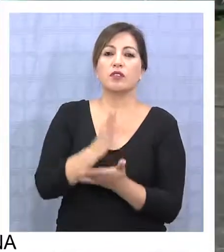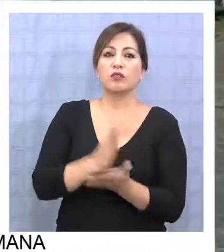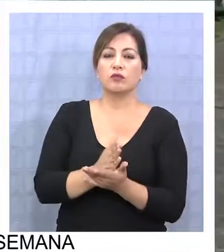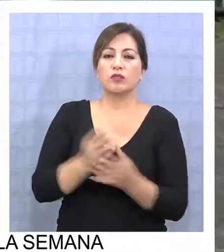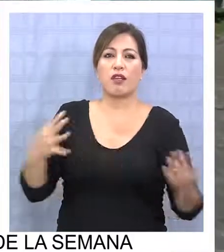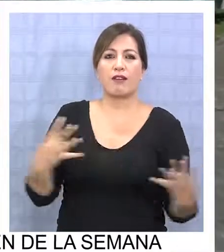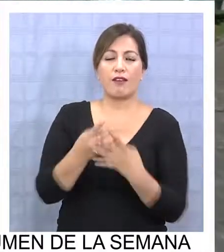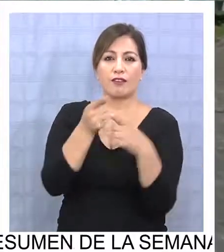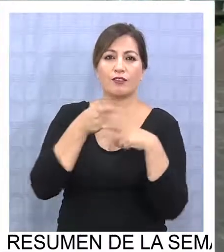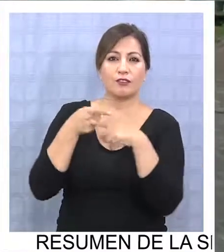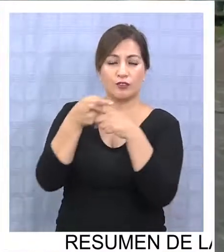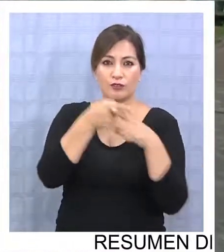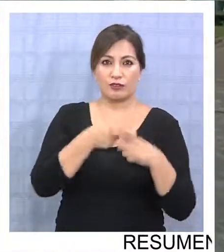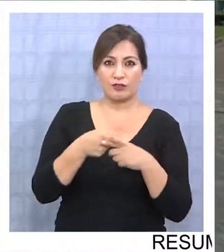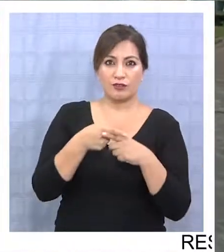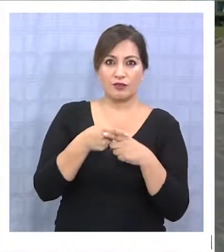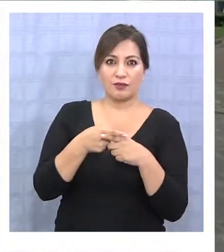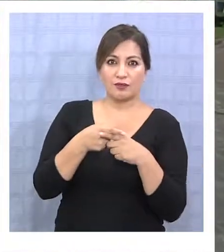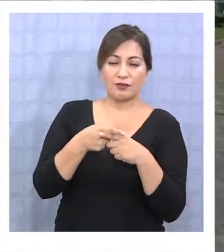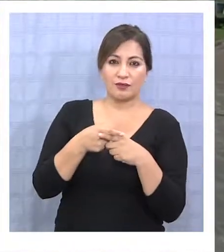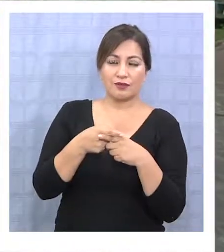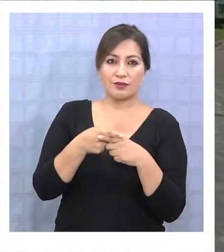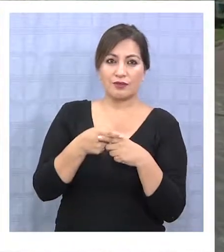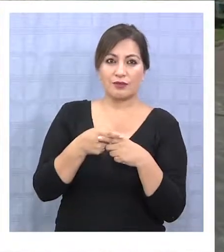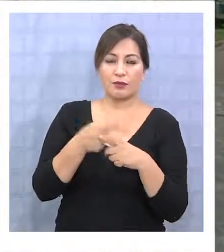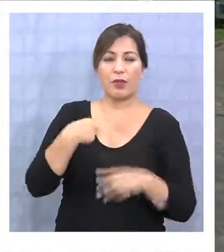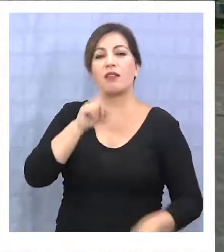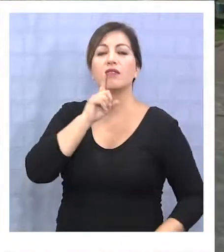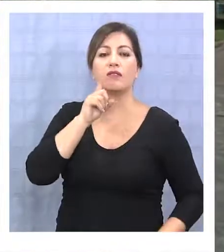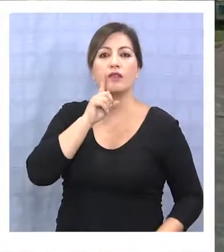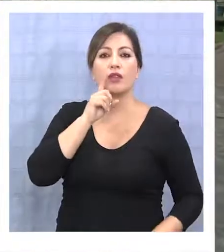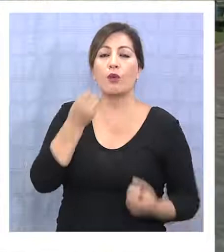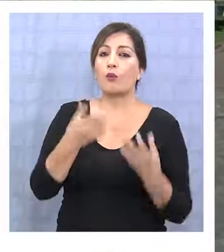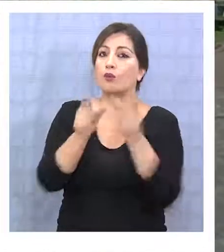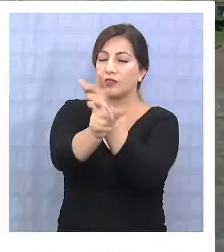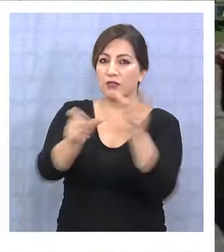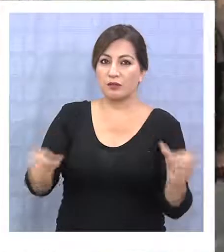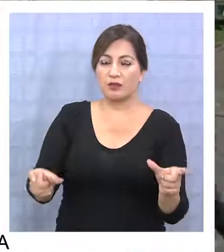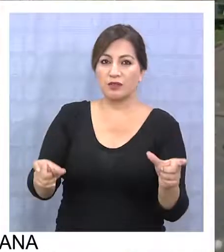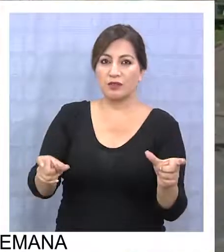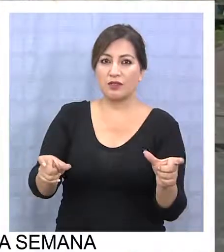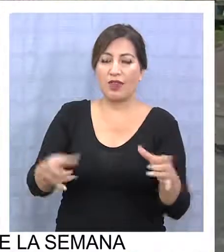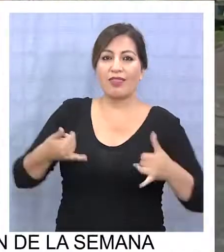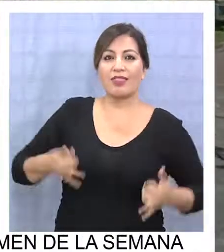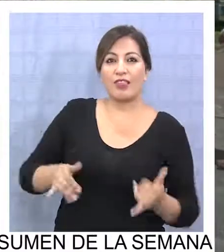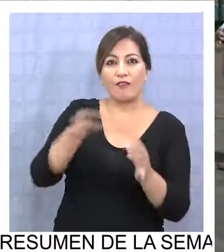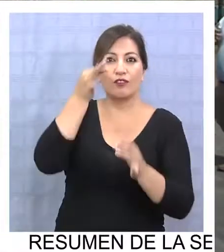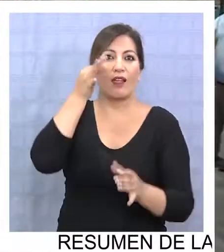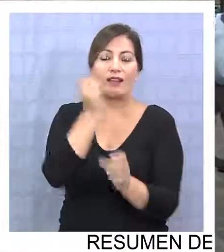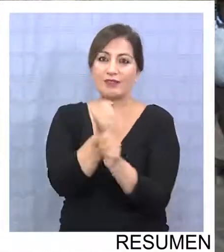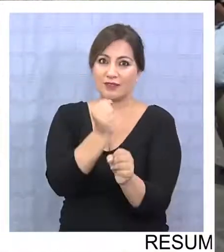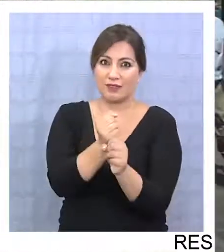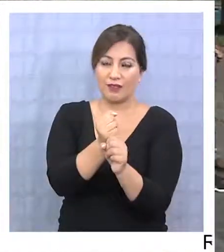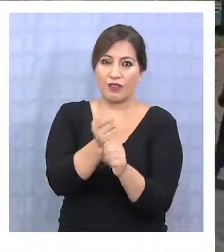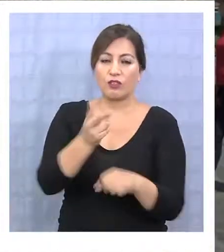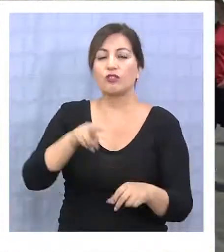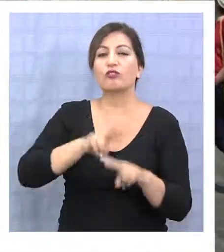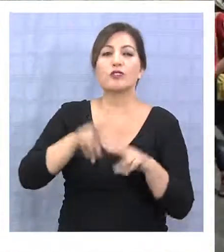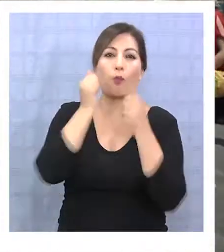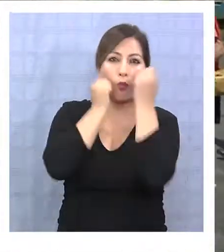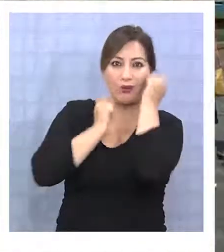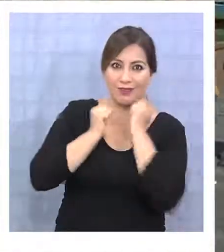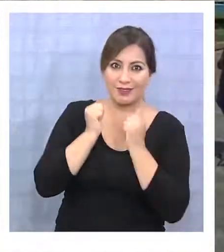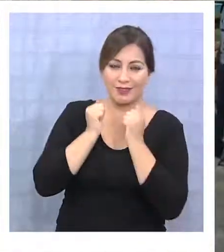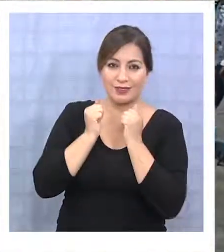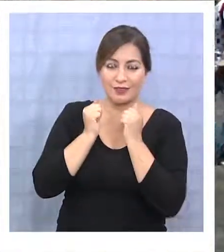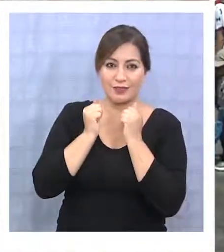lanzamiento de este video por redes sociales para poder optar a que mucha gente pueda disfrutar de este trabajo porque se está haciendo